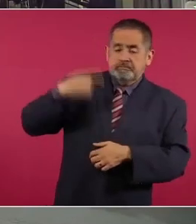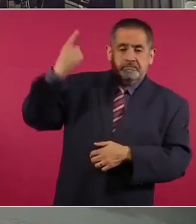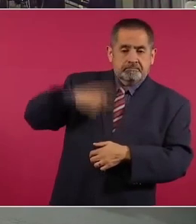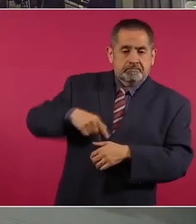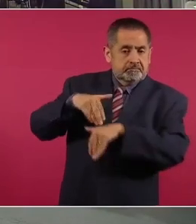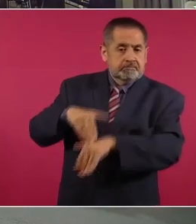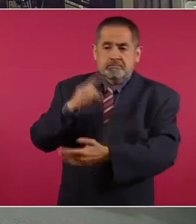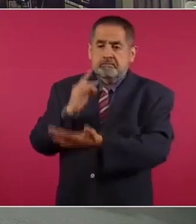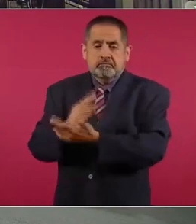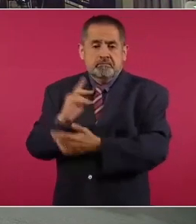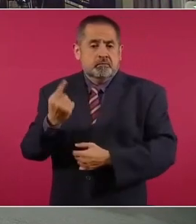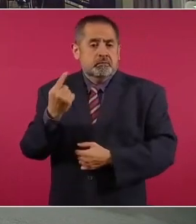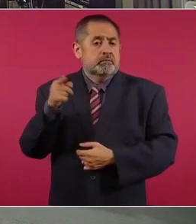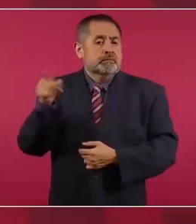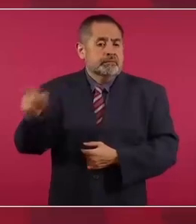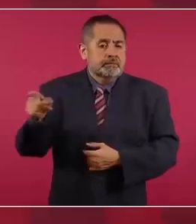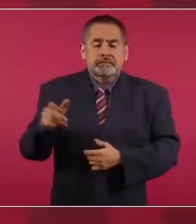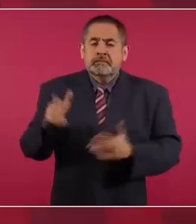por eso